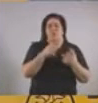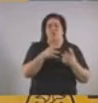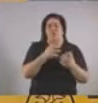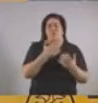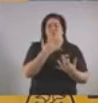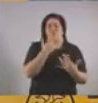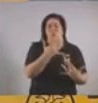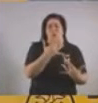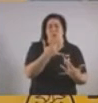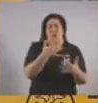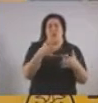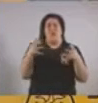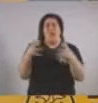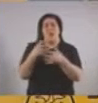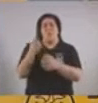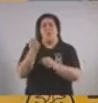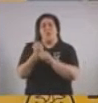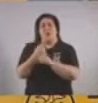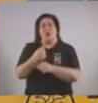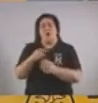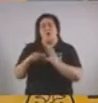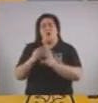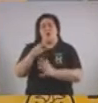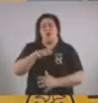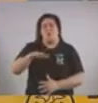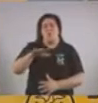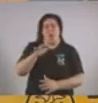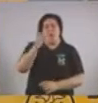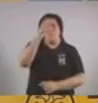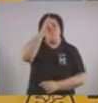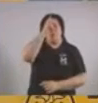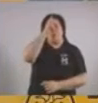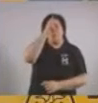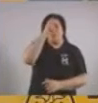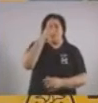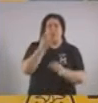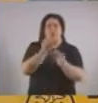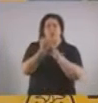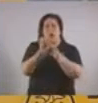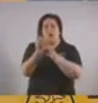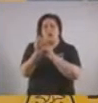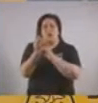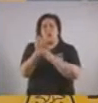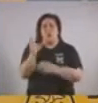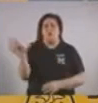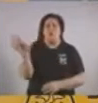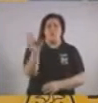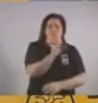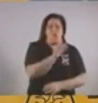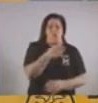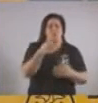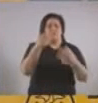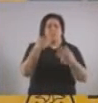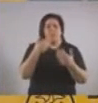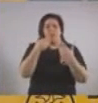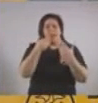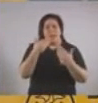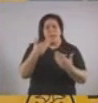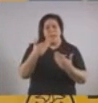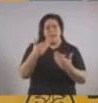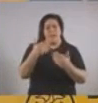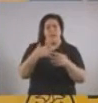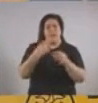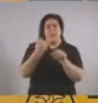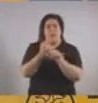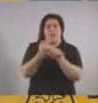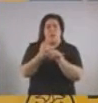todo el equipo de la ciudad, a los policías, al sistema educativo, a todos, a todos, muchísimos que están haciendo trabajos que no son